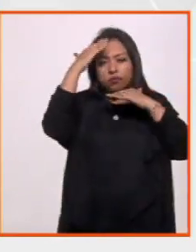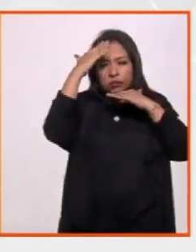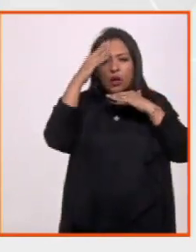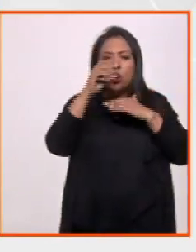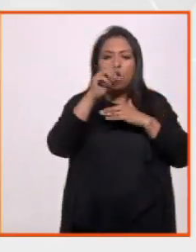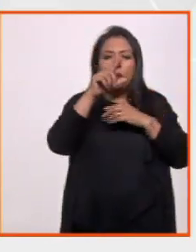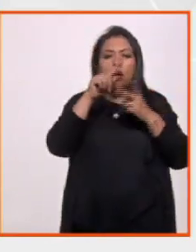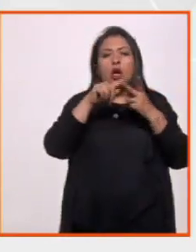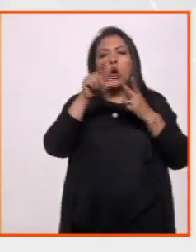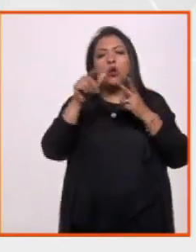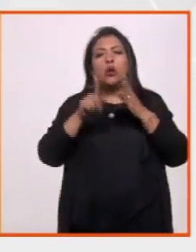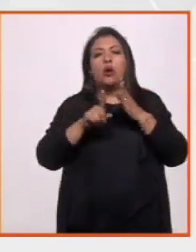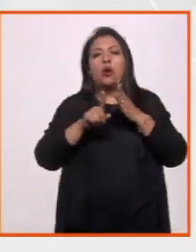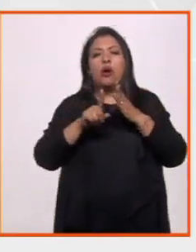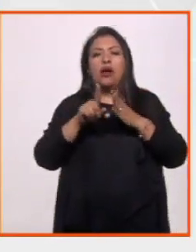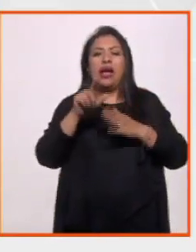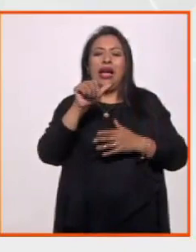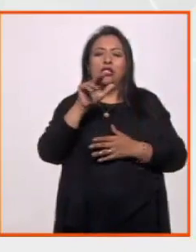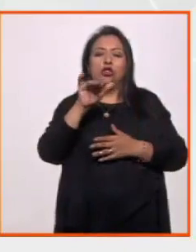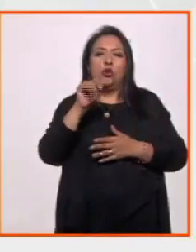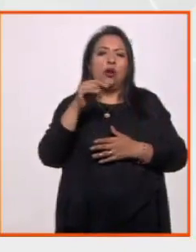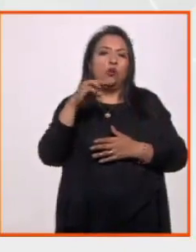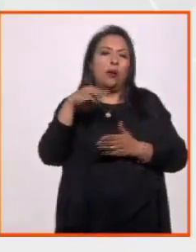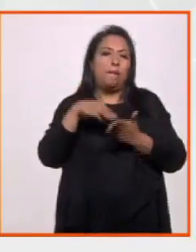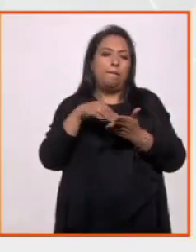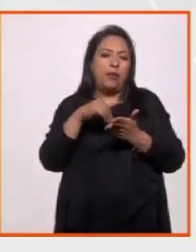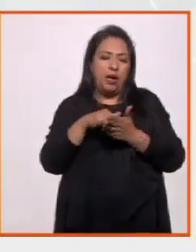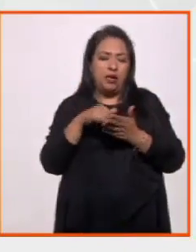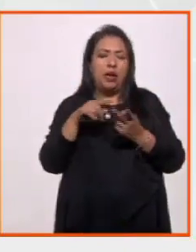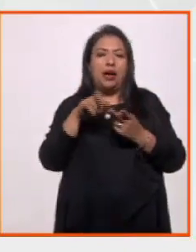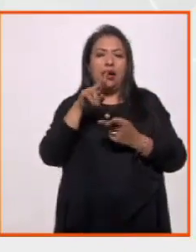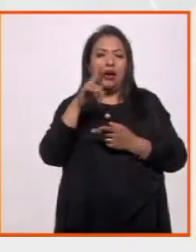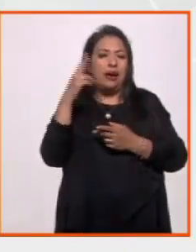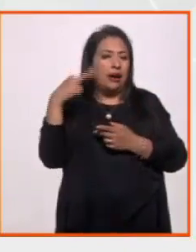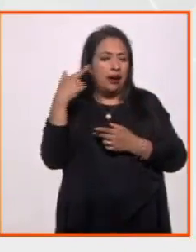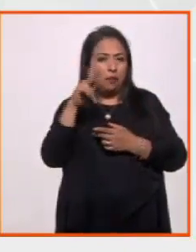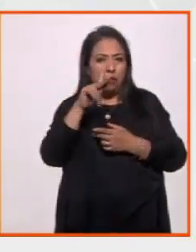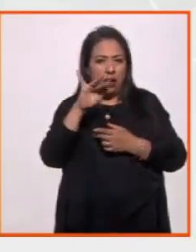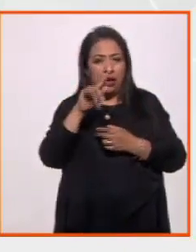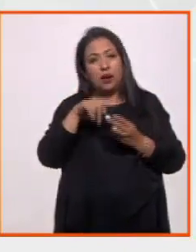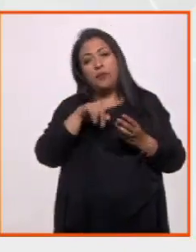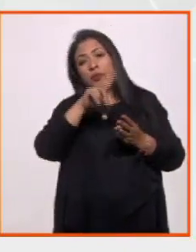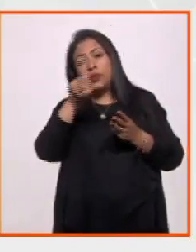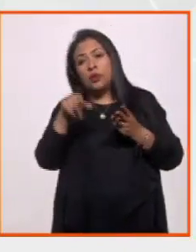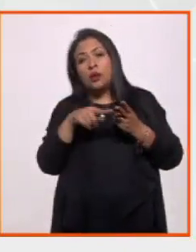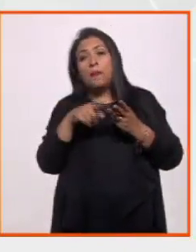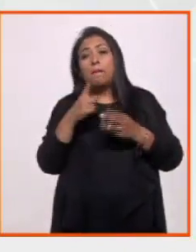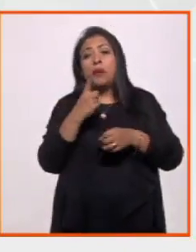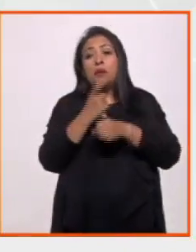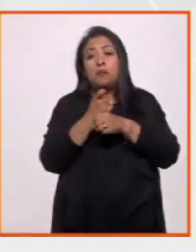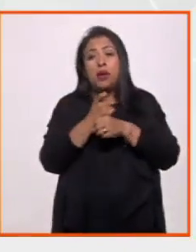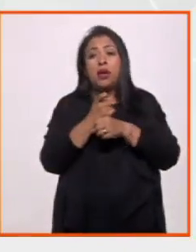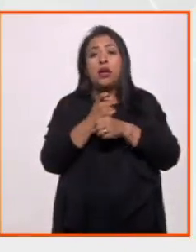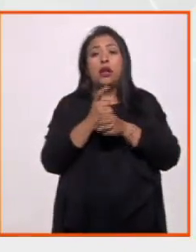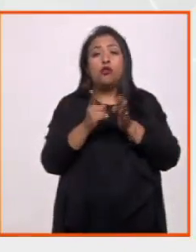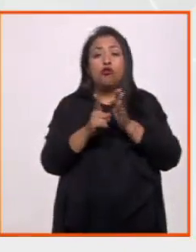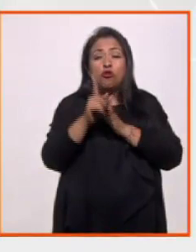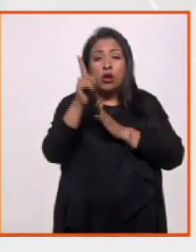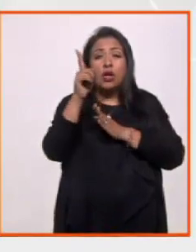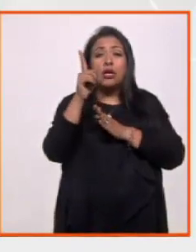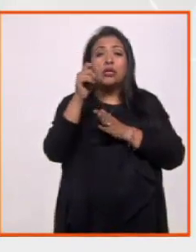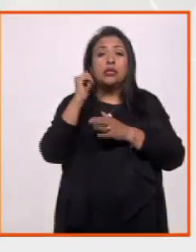dado llamar el astronauta maya, el rey pacal. Y luego seguiríamos con los primeros aeronautas de los siglos XVIII y